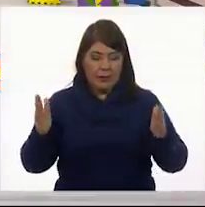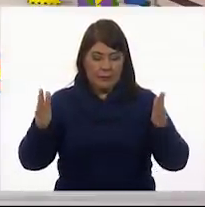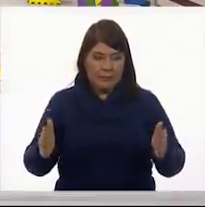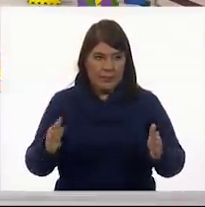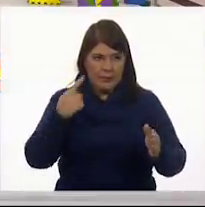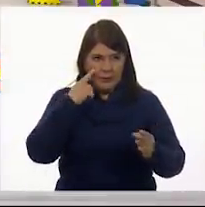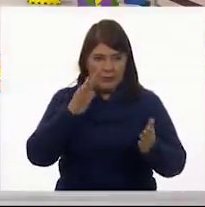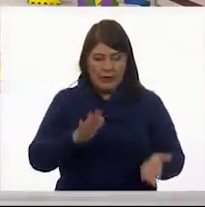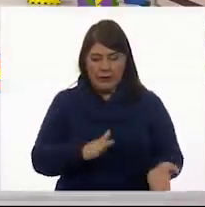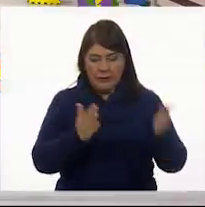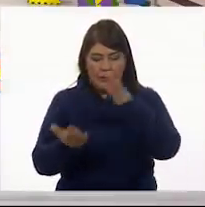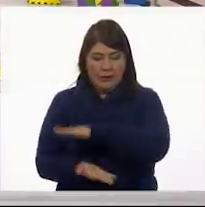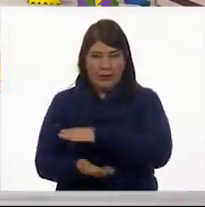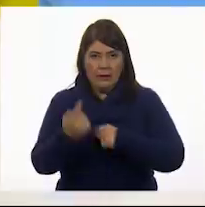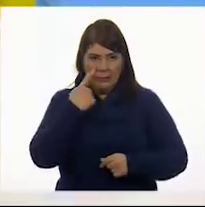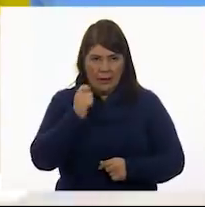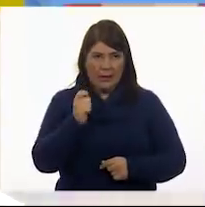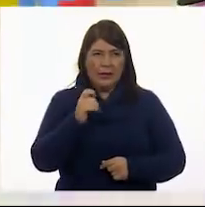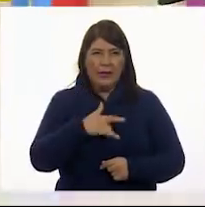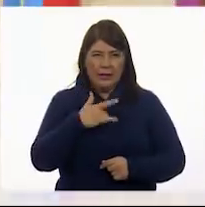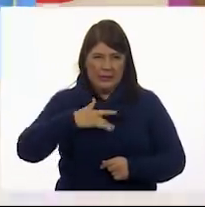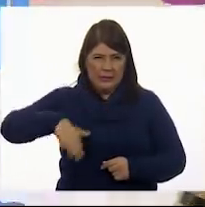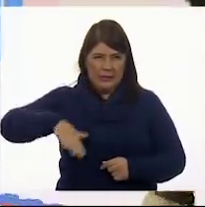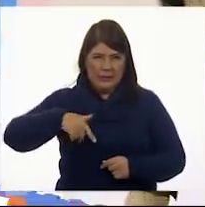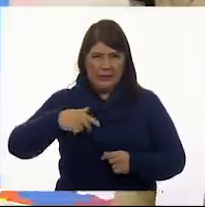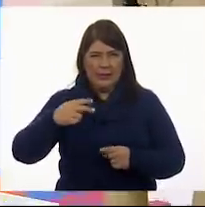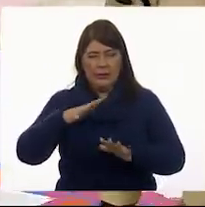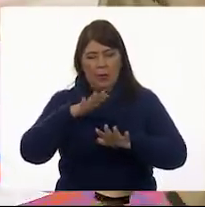cepillo de dientes que hicimos.